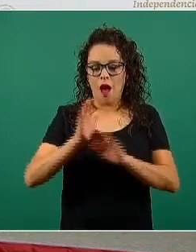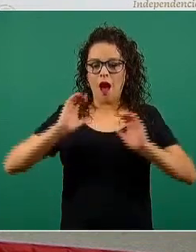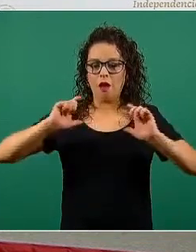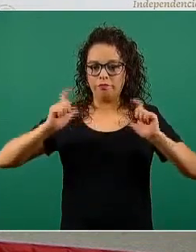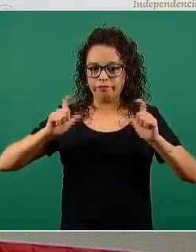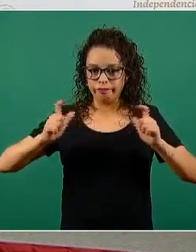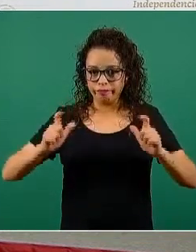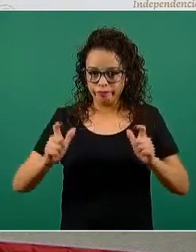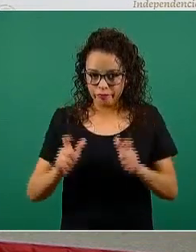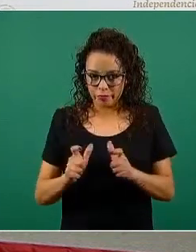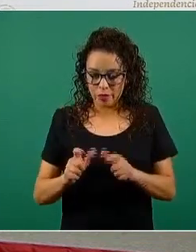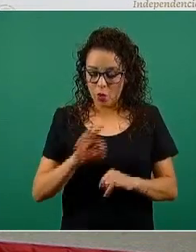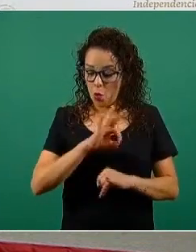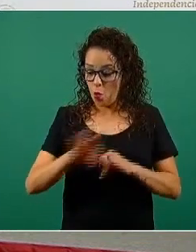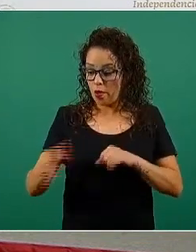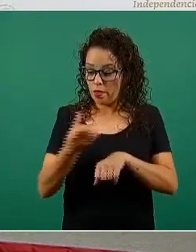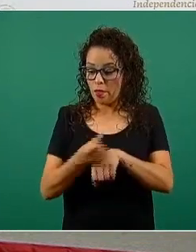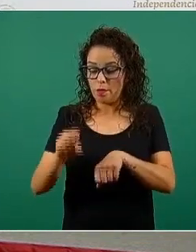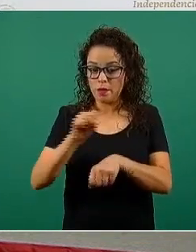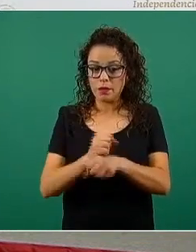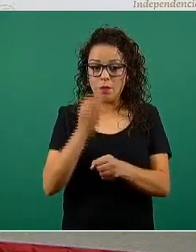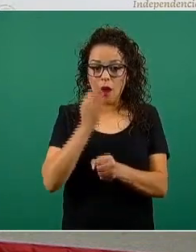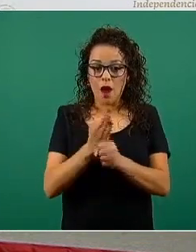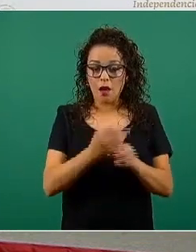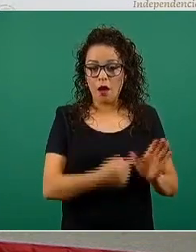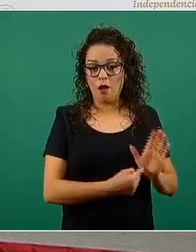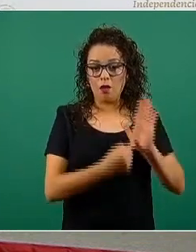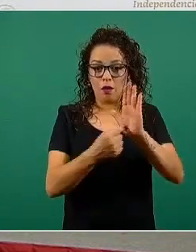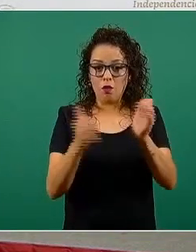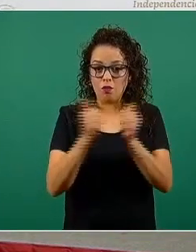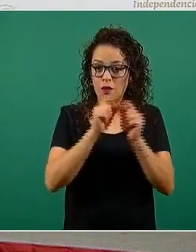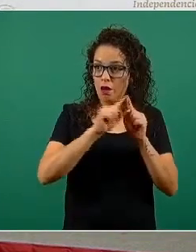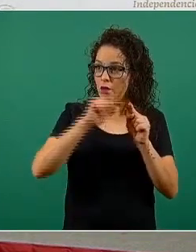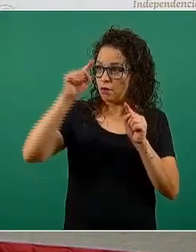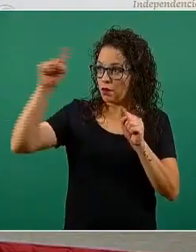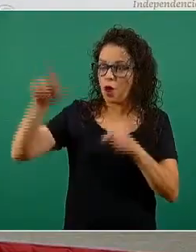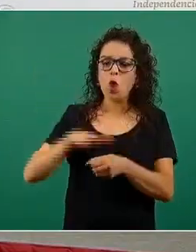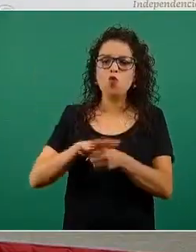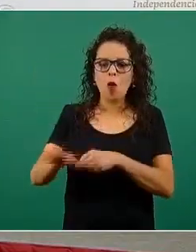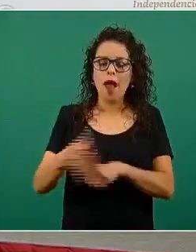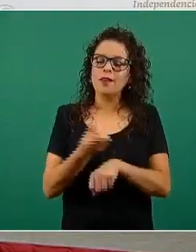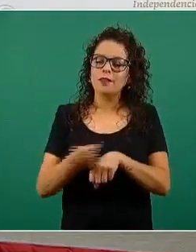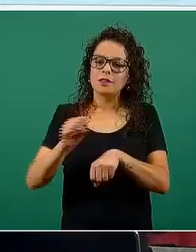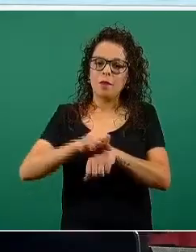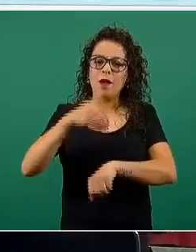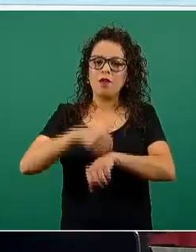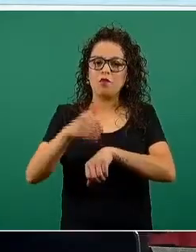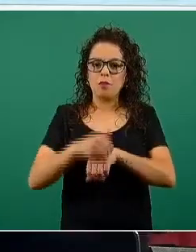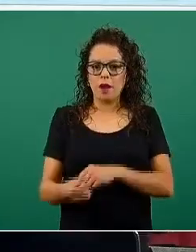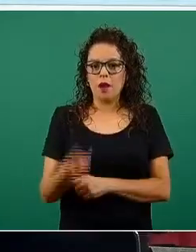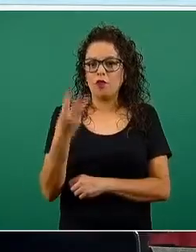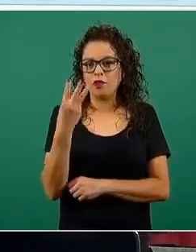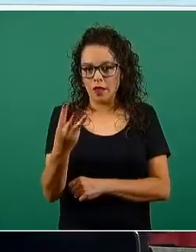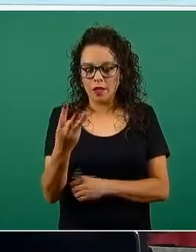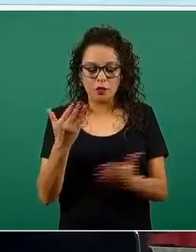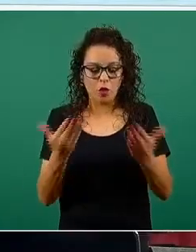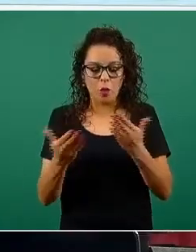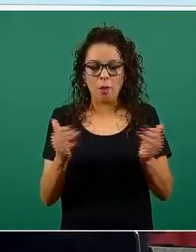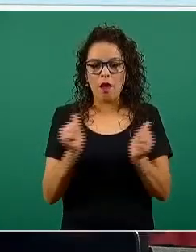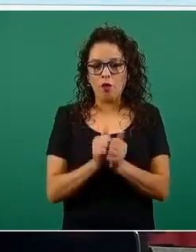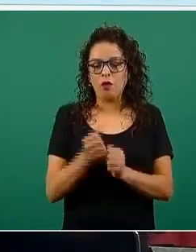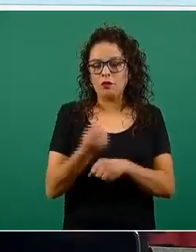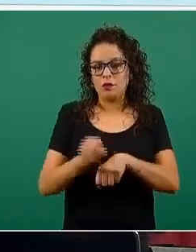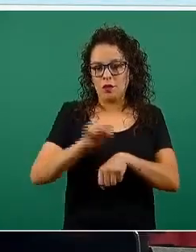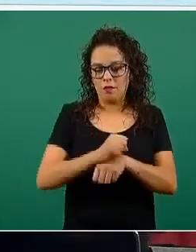última semana que se grafica es la semana 3, con respecto a la 2, seguimos teniendo este